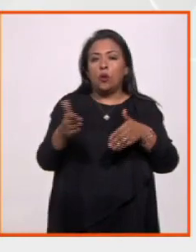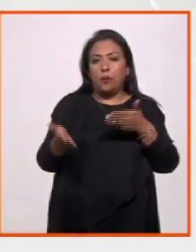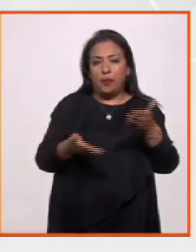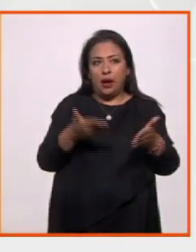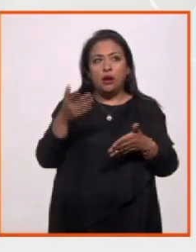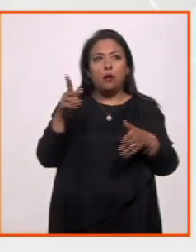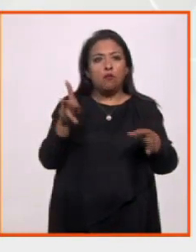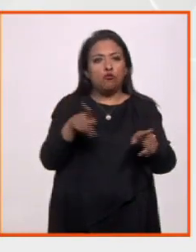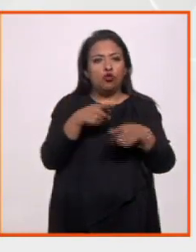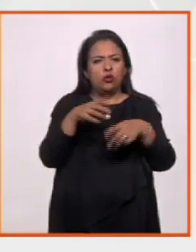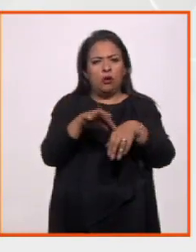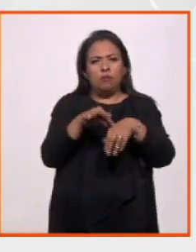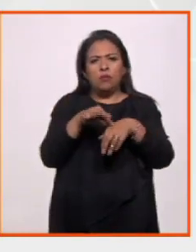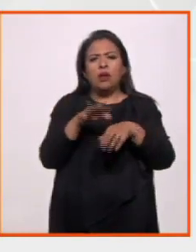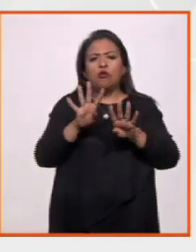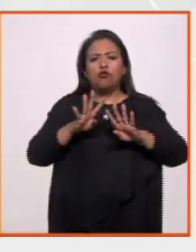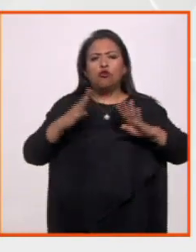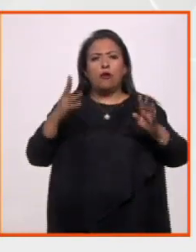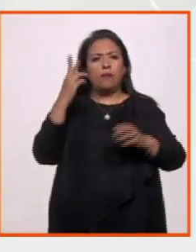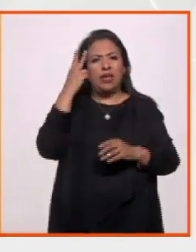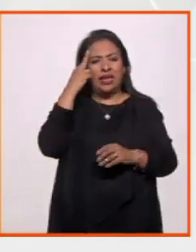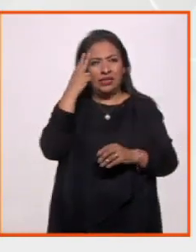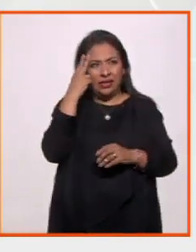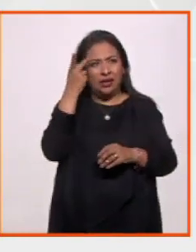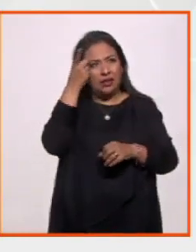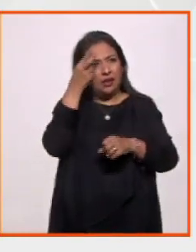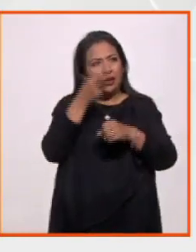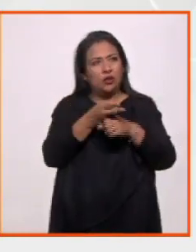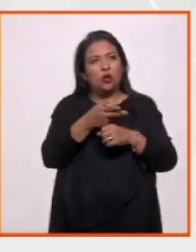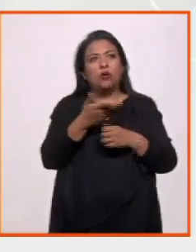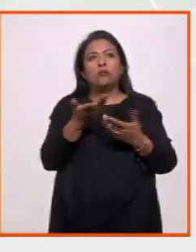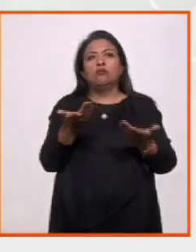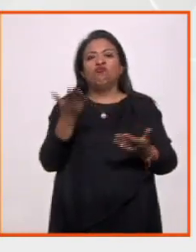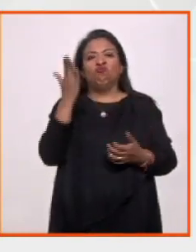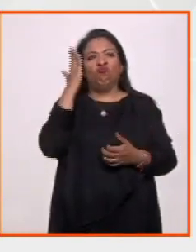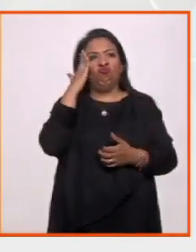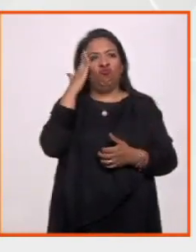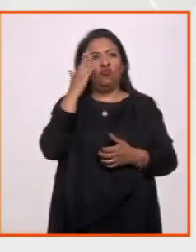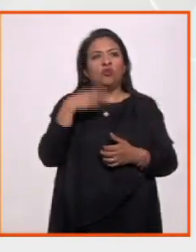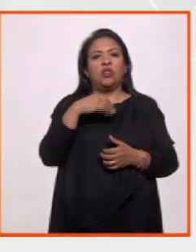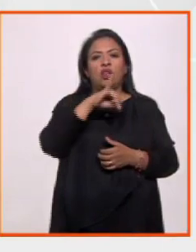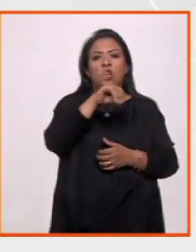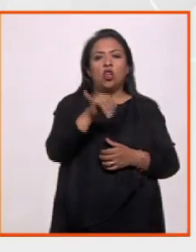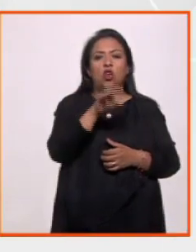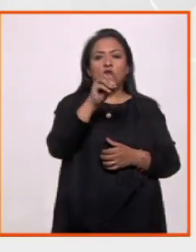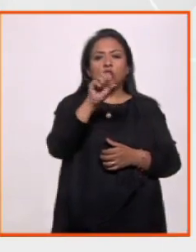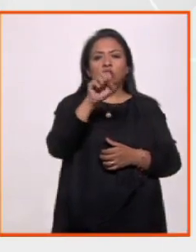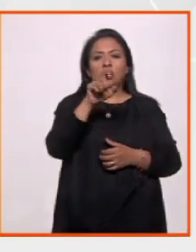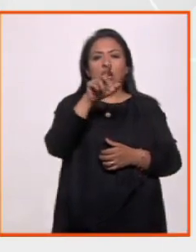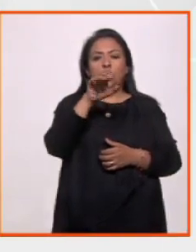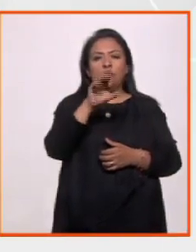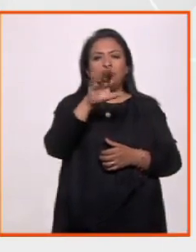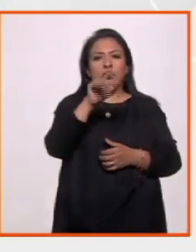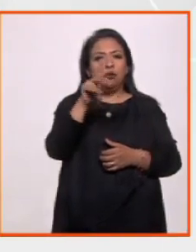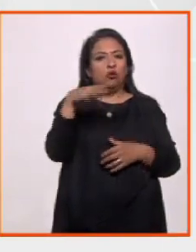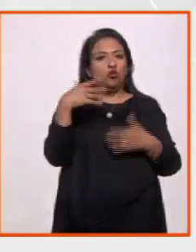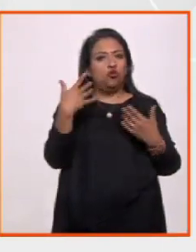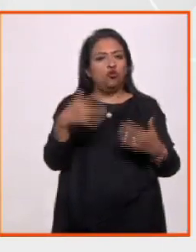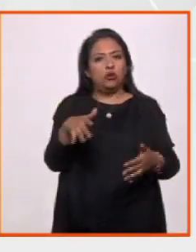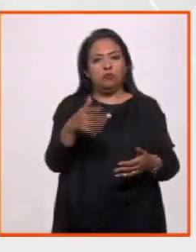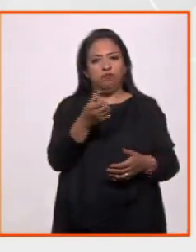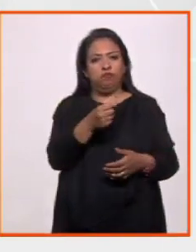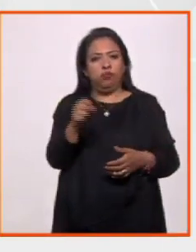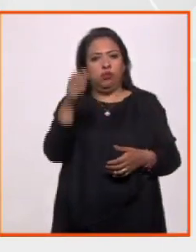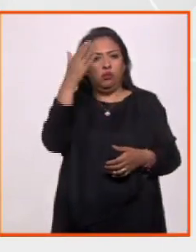la música está hecha en vivo por la Orquesta de Cámara de Bellas Artes, dirigida por el Mero Mero. José Luis Castillo. Luis Castillo, que se pinta solo para esas